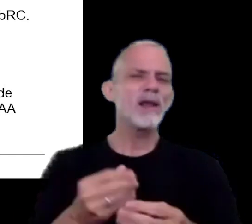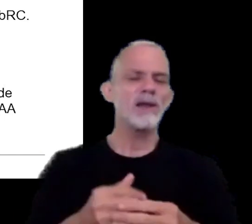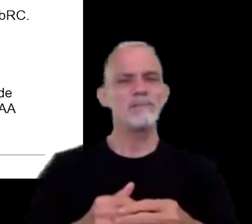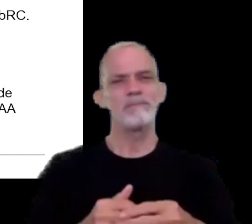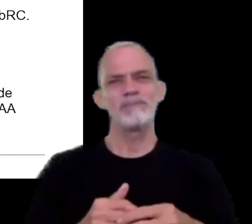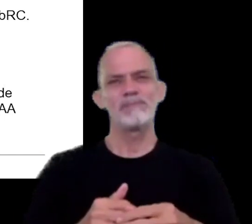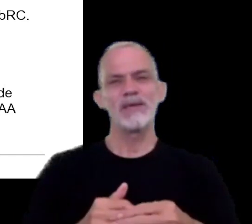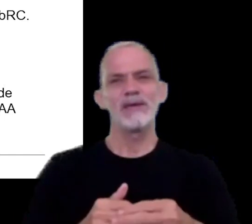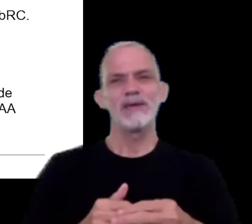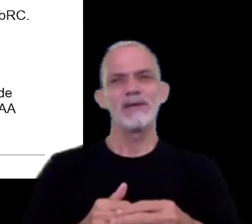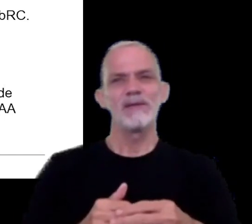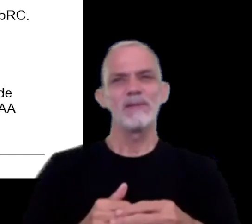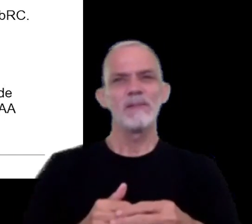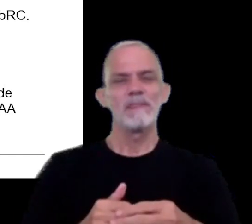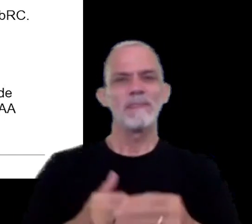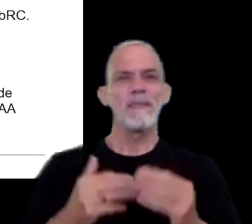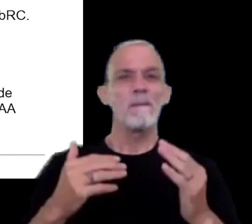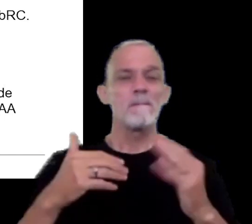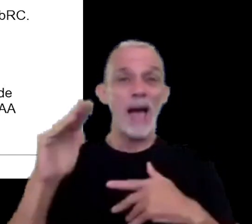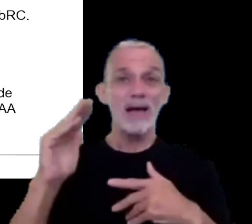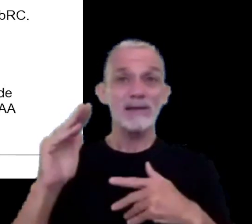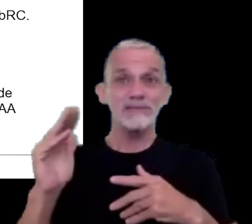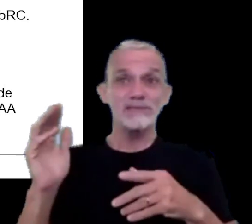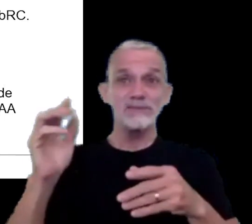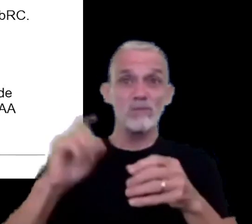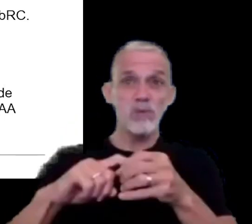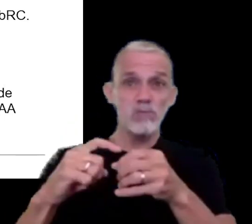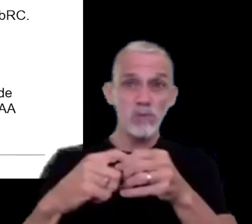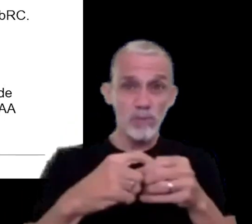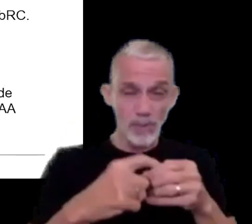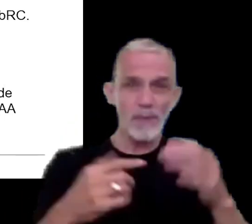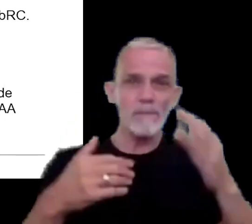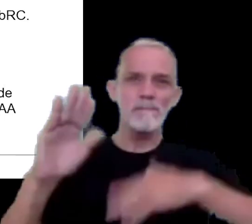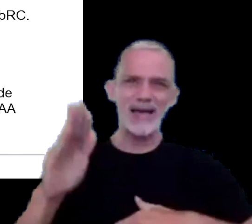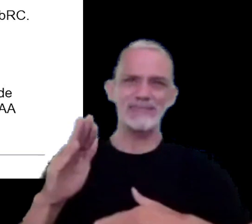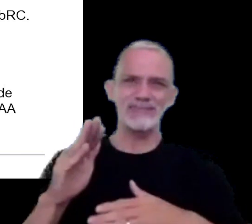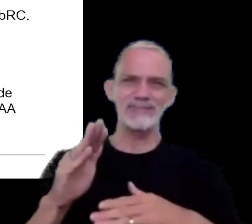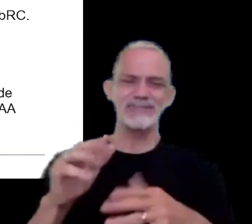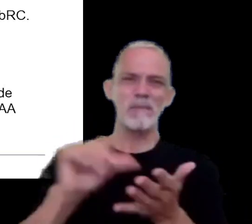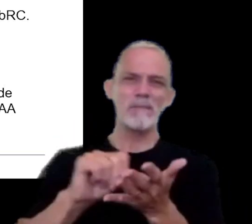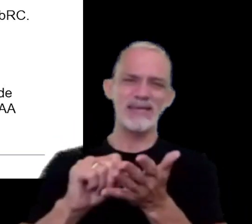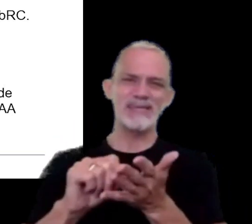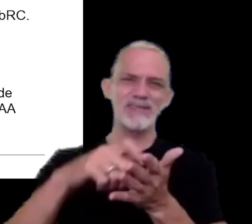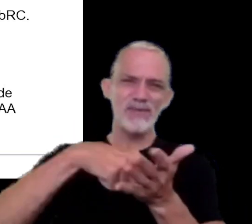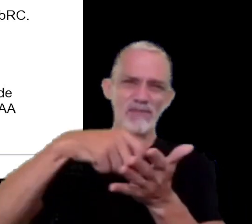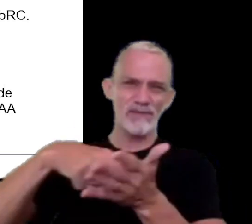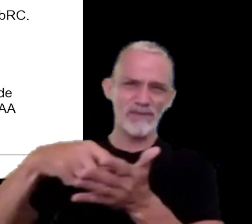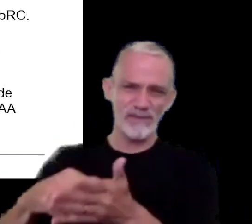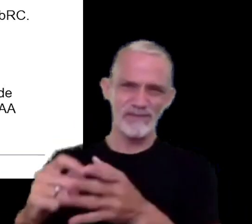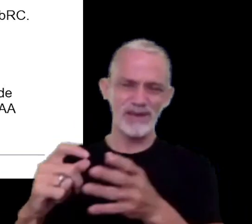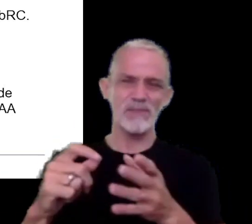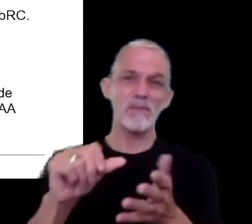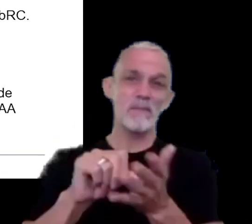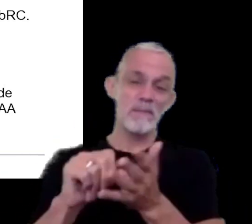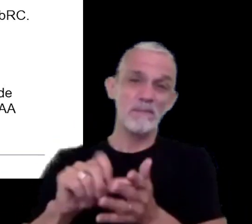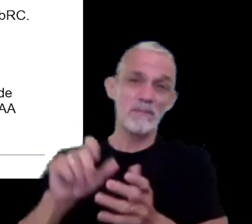más se ha adherido a nivel internacional por parte de los países